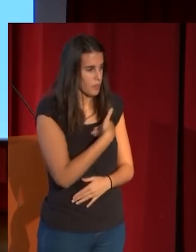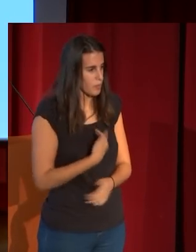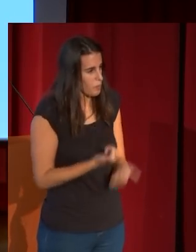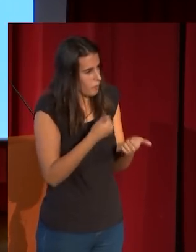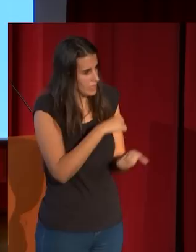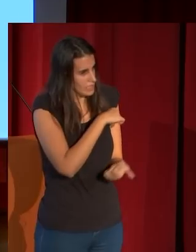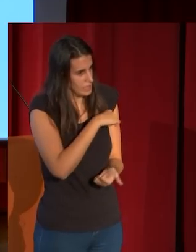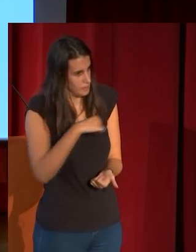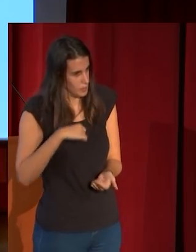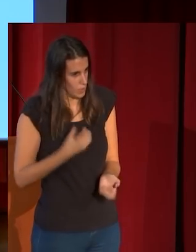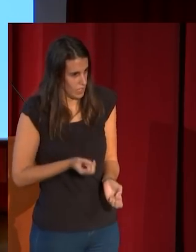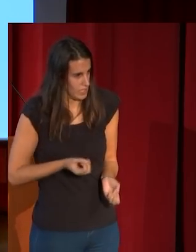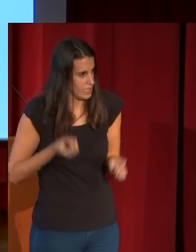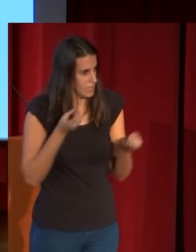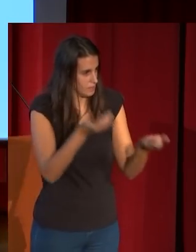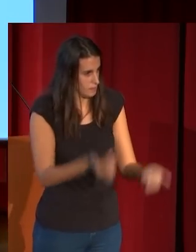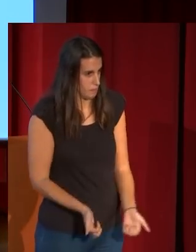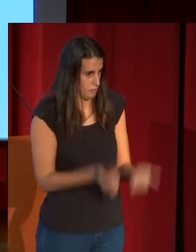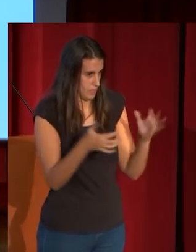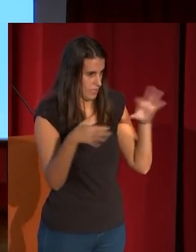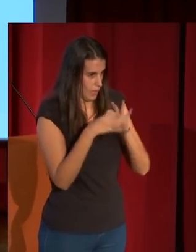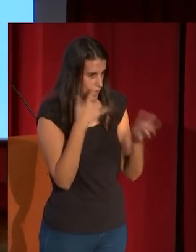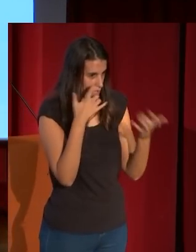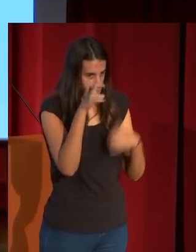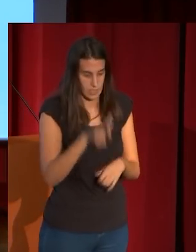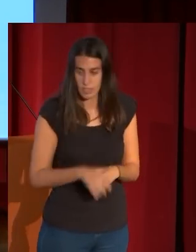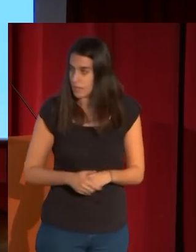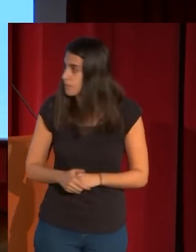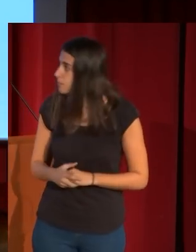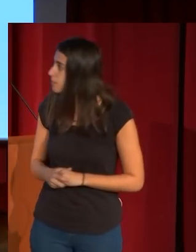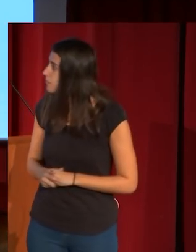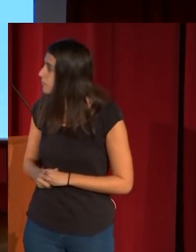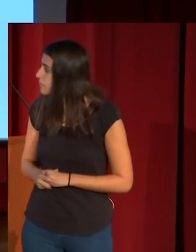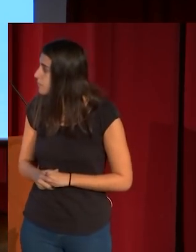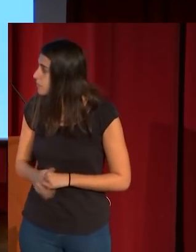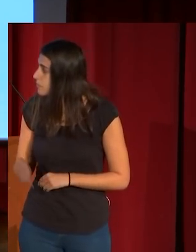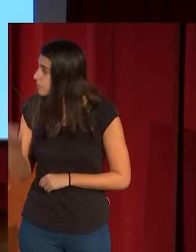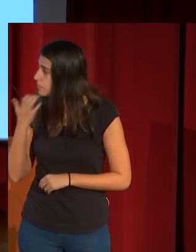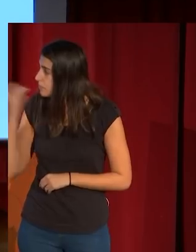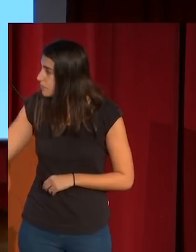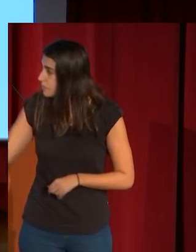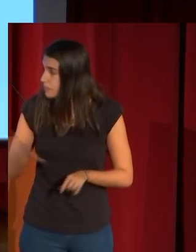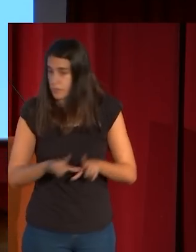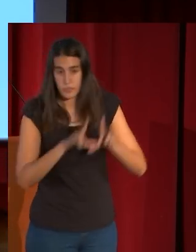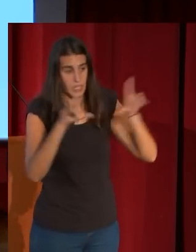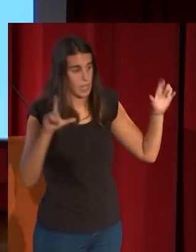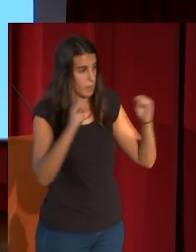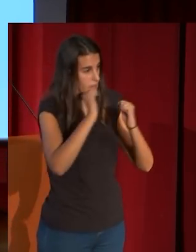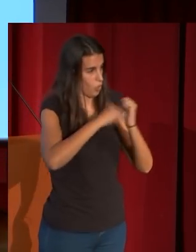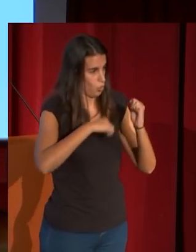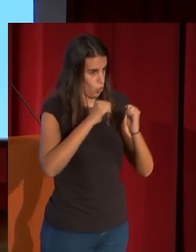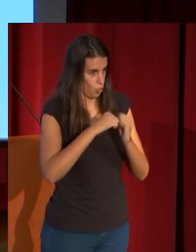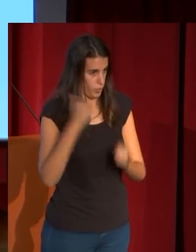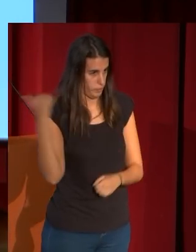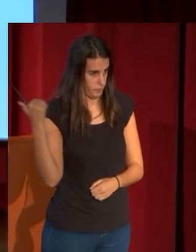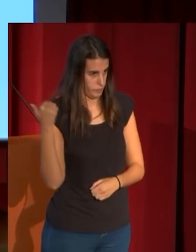y más expresivas, diría yo, de Fortuny. Vamos a ver algunos ejemplos. Hemos traído la lámina de cobre, la matriz que